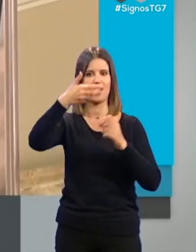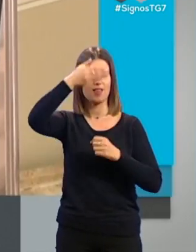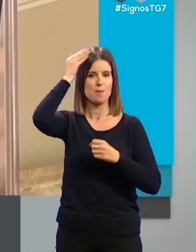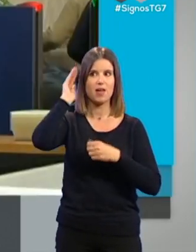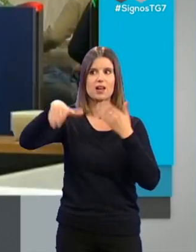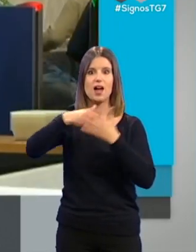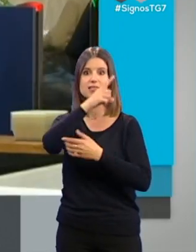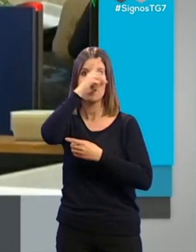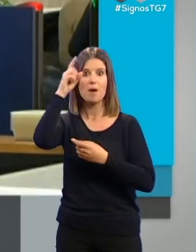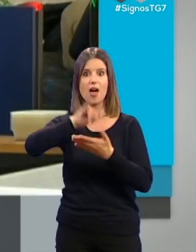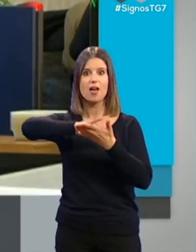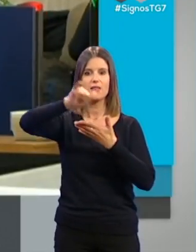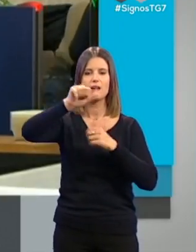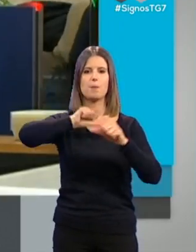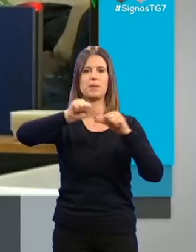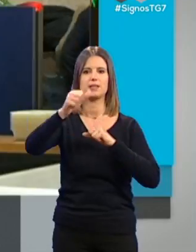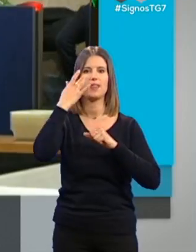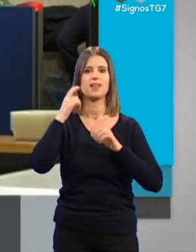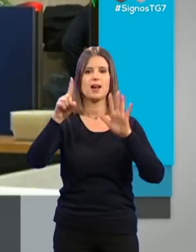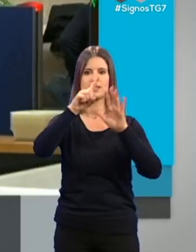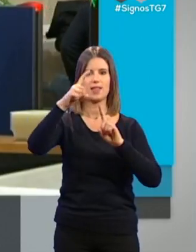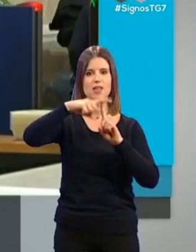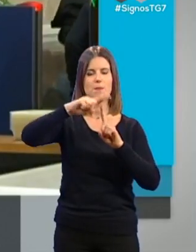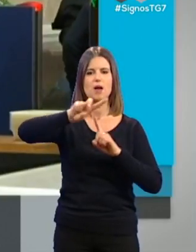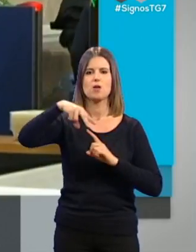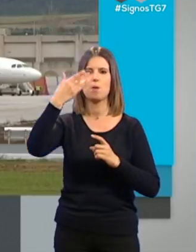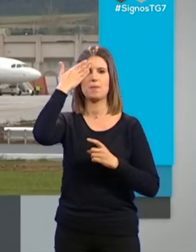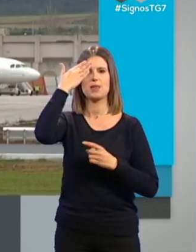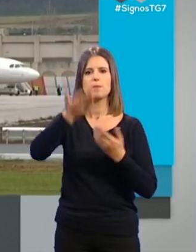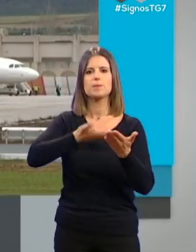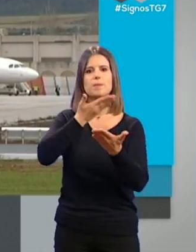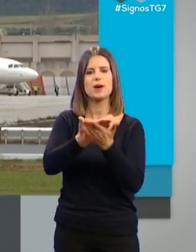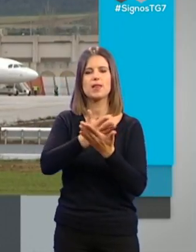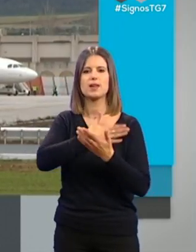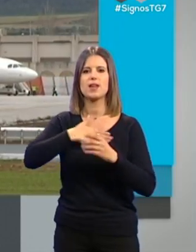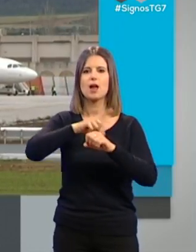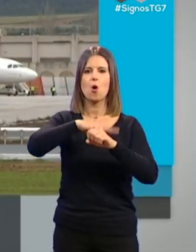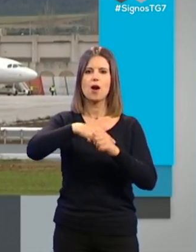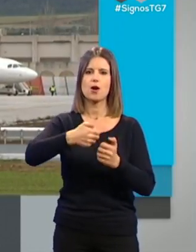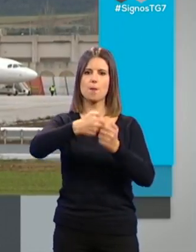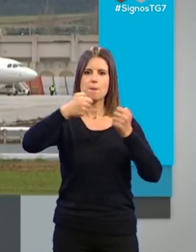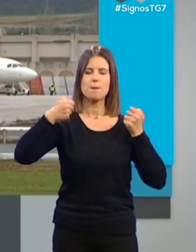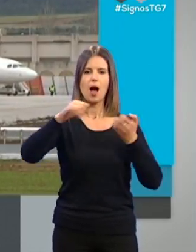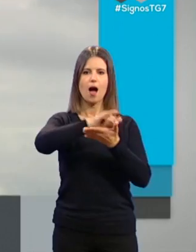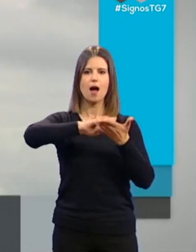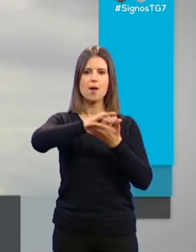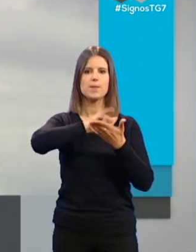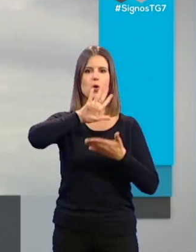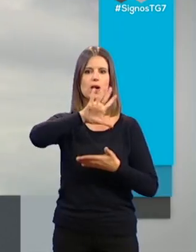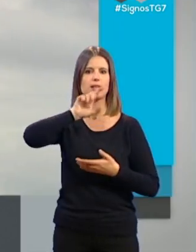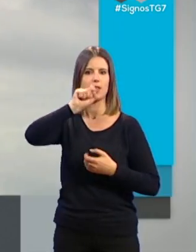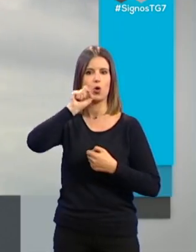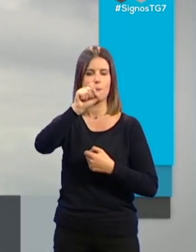Madrid, a partir del 6 de mayo, la principal demanda pasa ahora por ampliar el horario del aeropuerto en 45 minutos